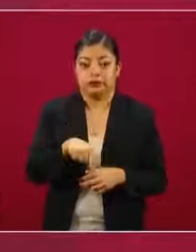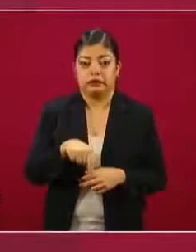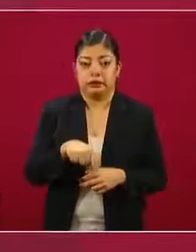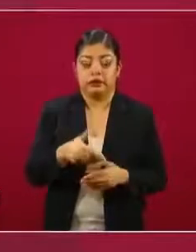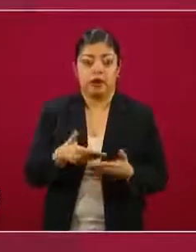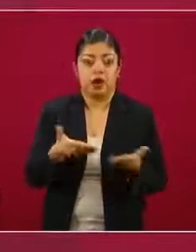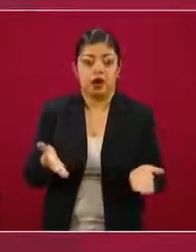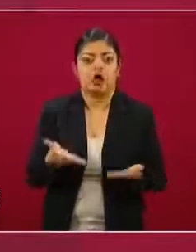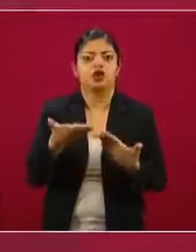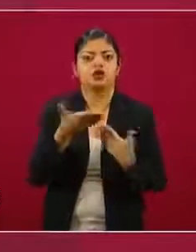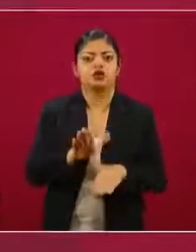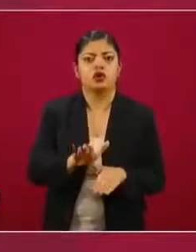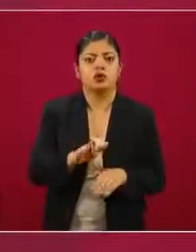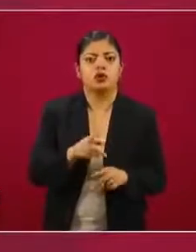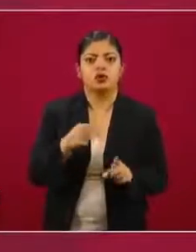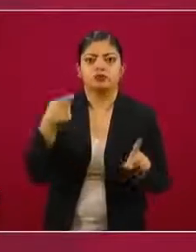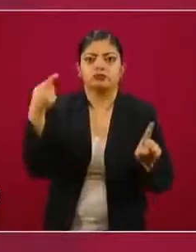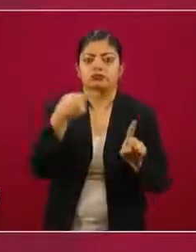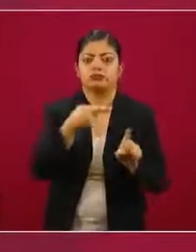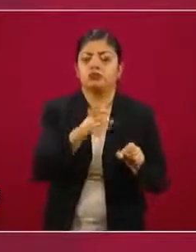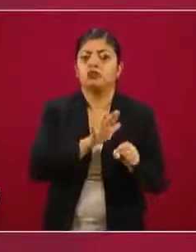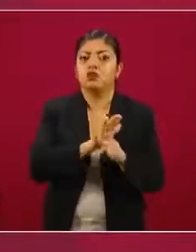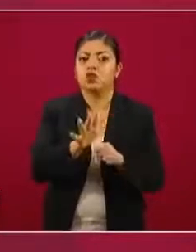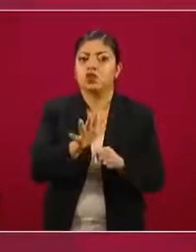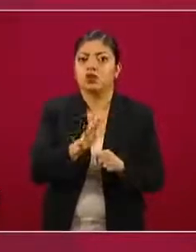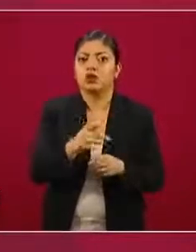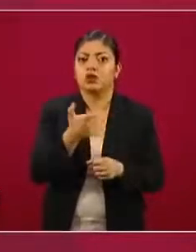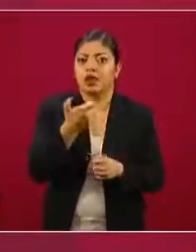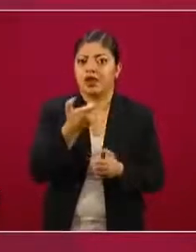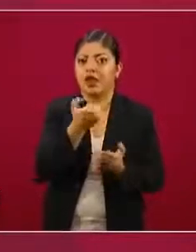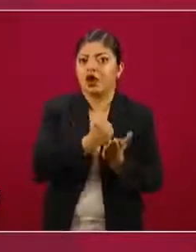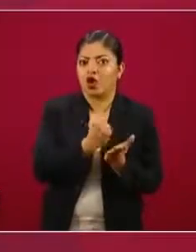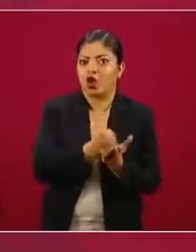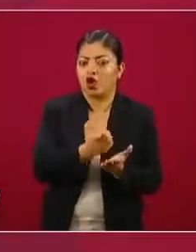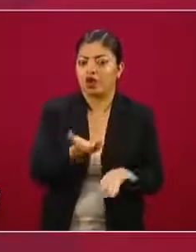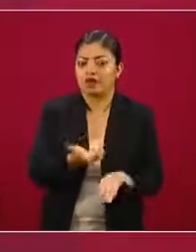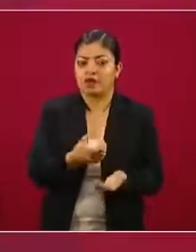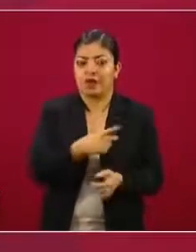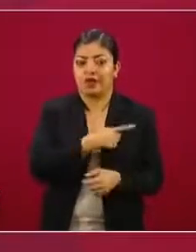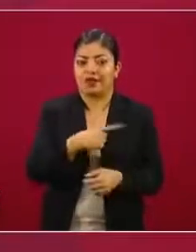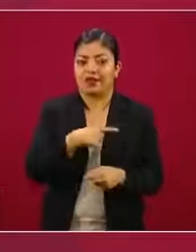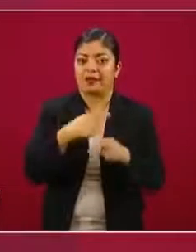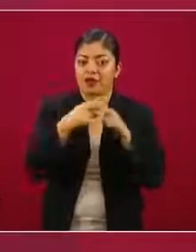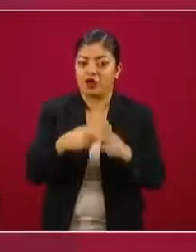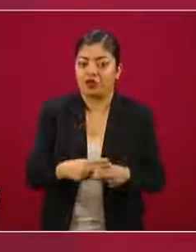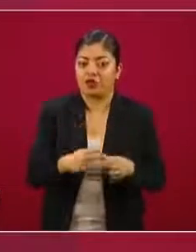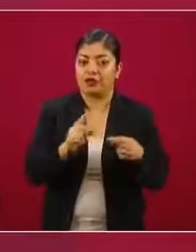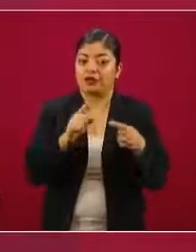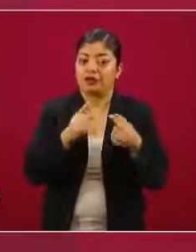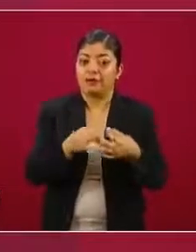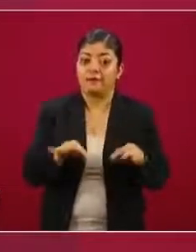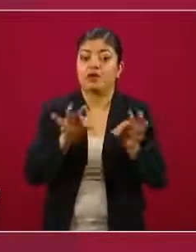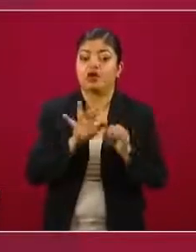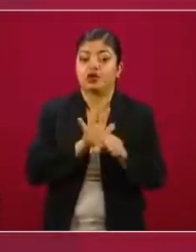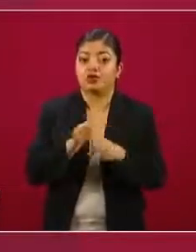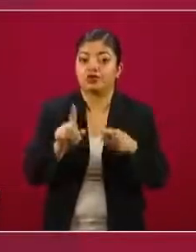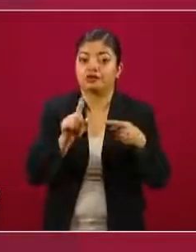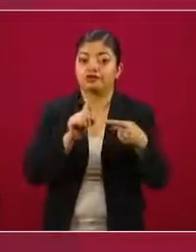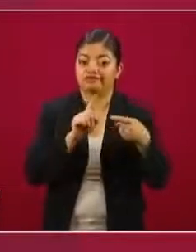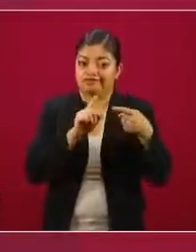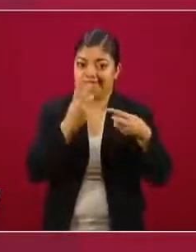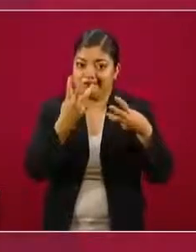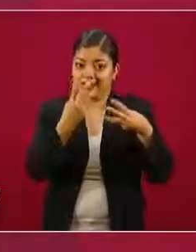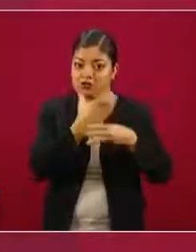económicas de un sano retorno que debe de cumplir con tres principios. Que sea seguro, es decir, que el retorno